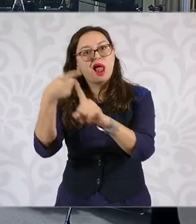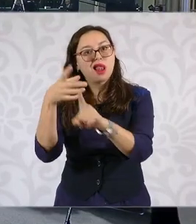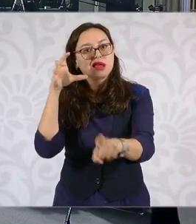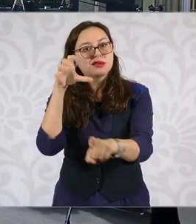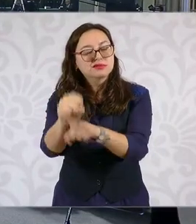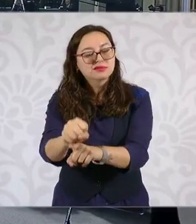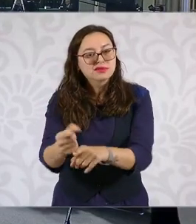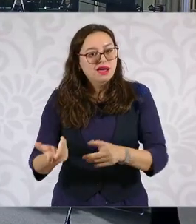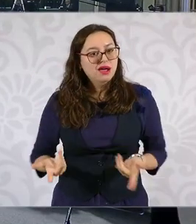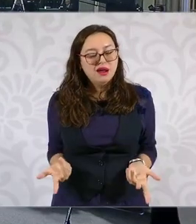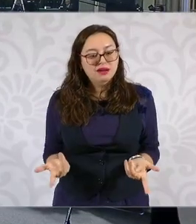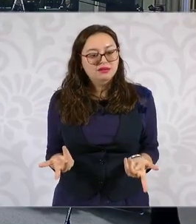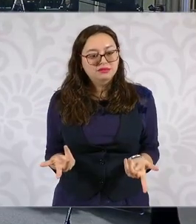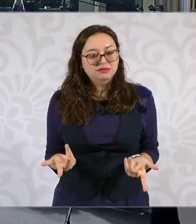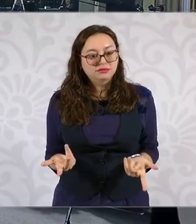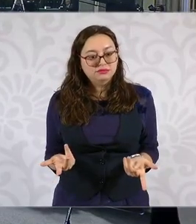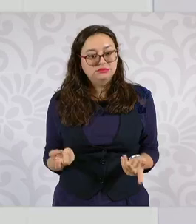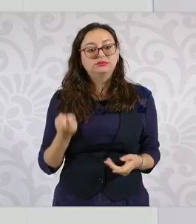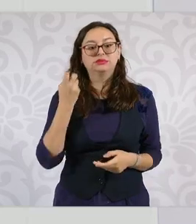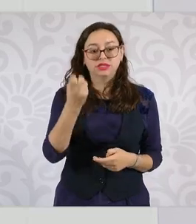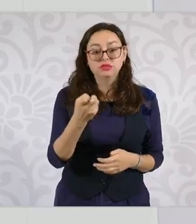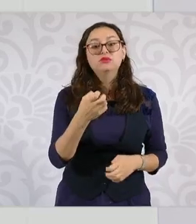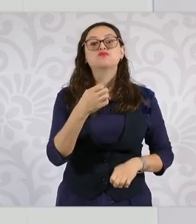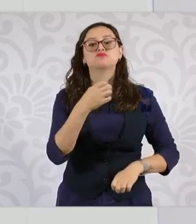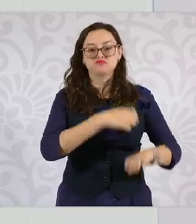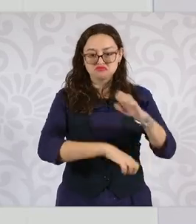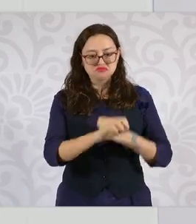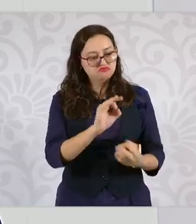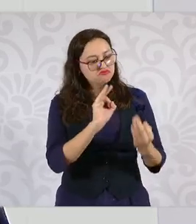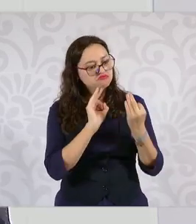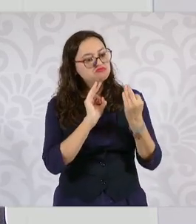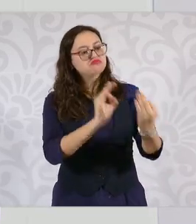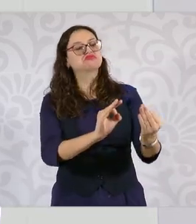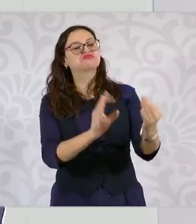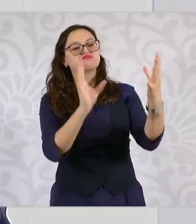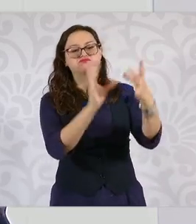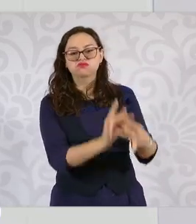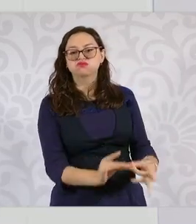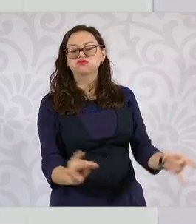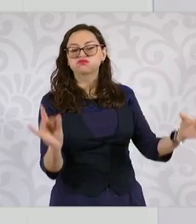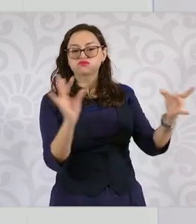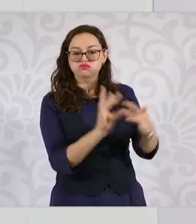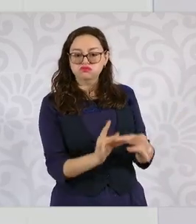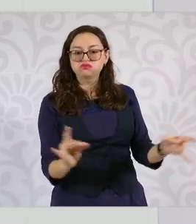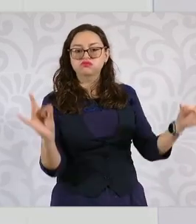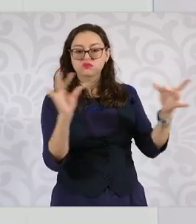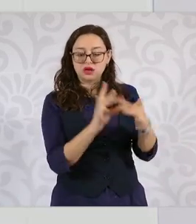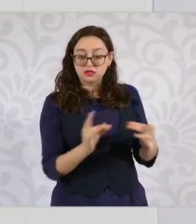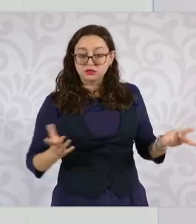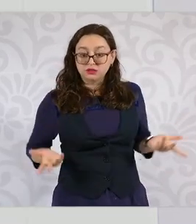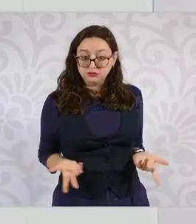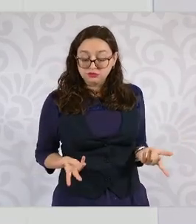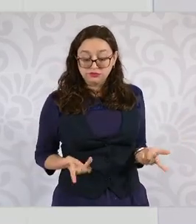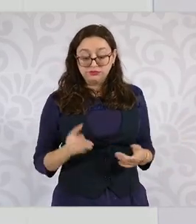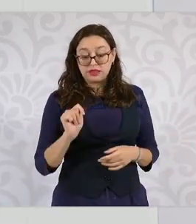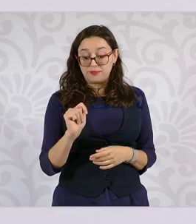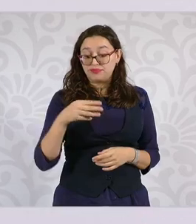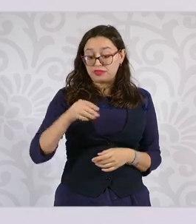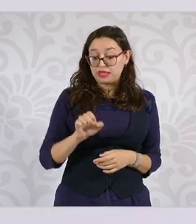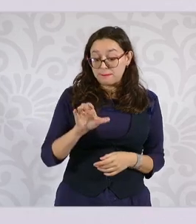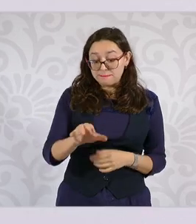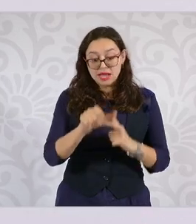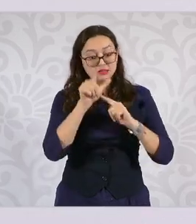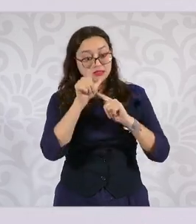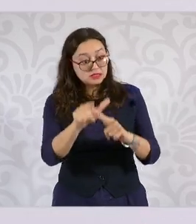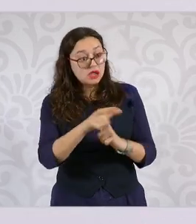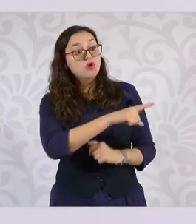Entonces, todo eso abiertamente se les planteó y también dijimos queremos que continúe el tratado, queremos que se